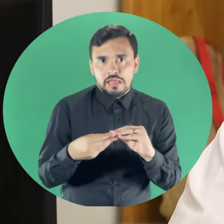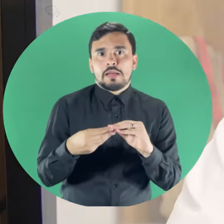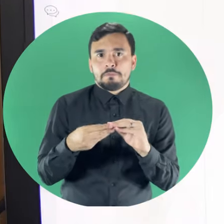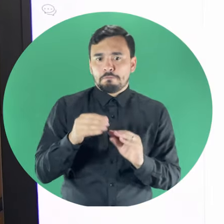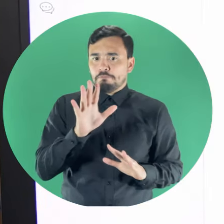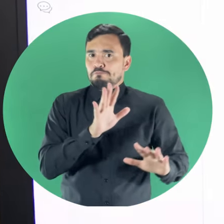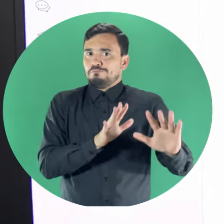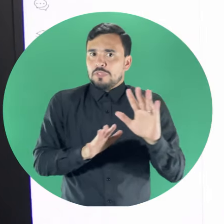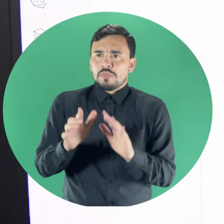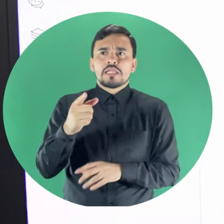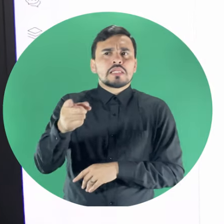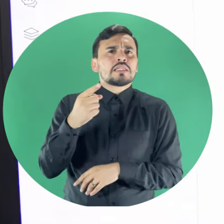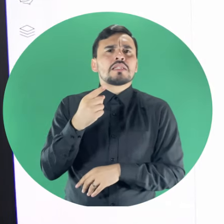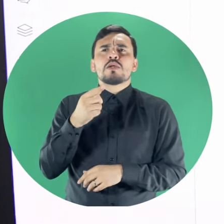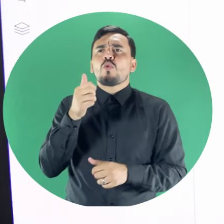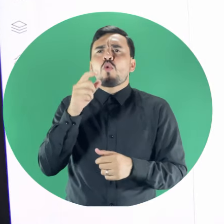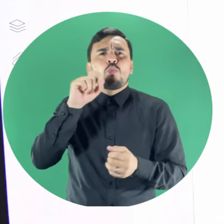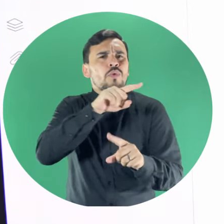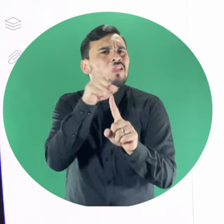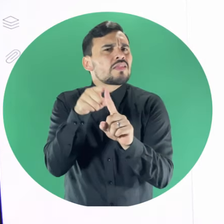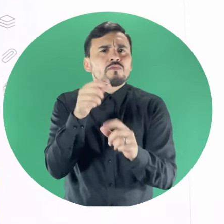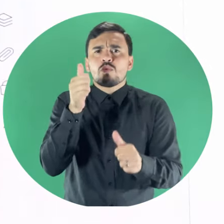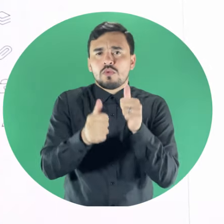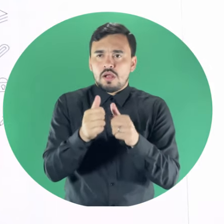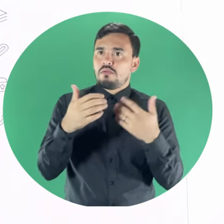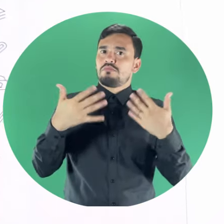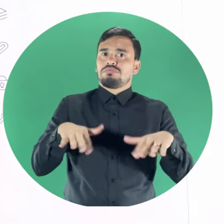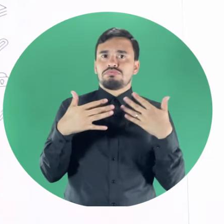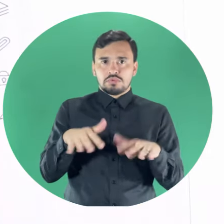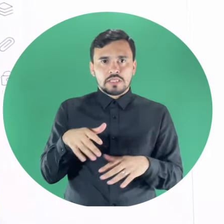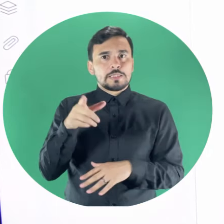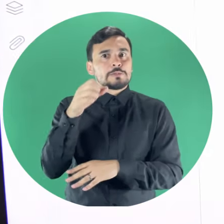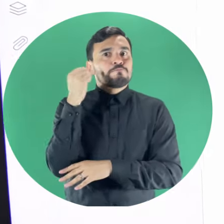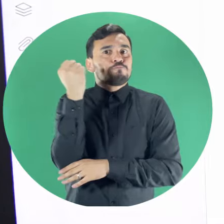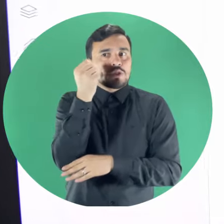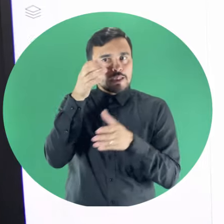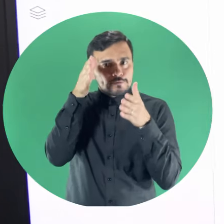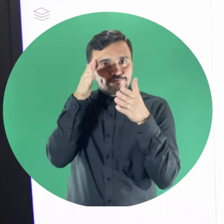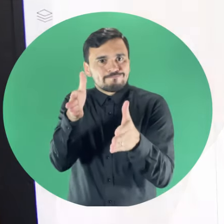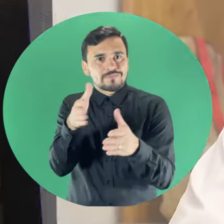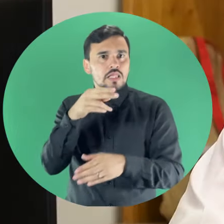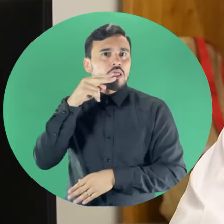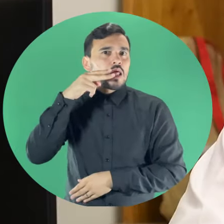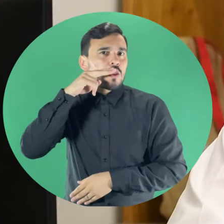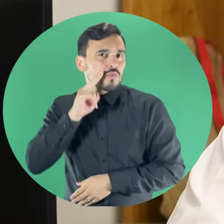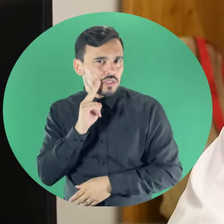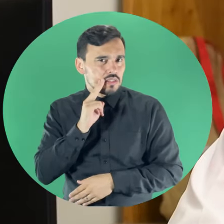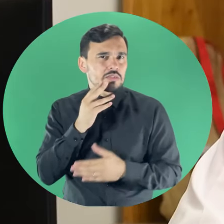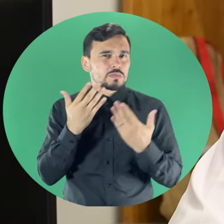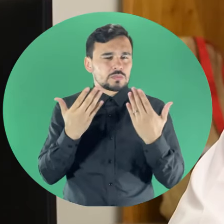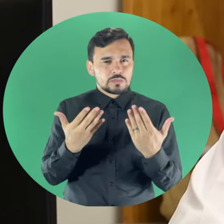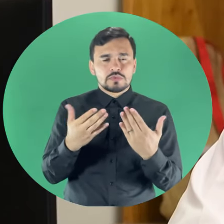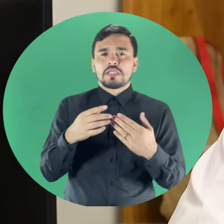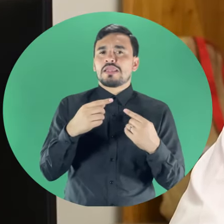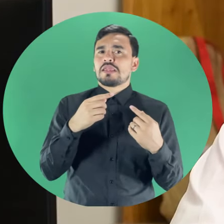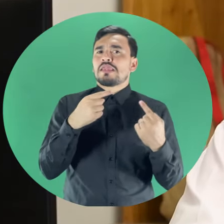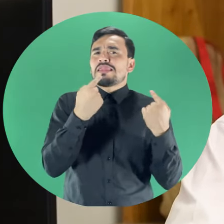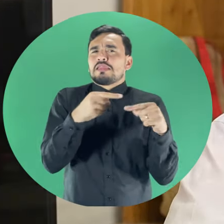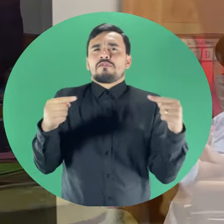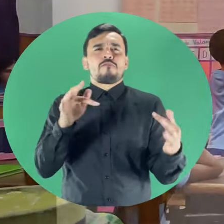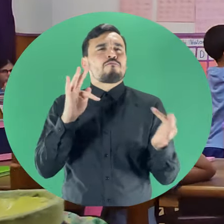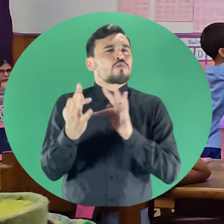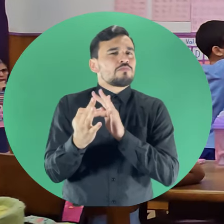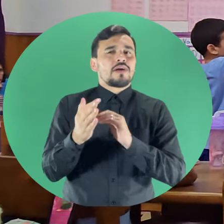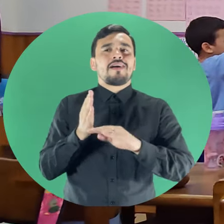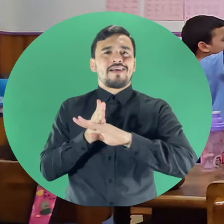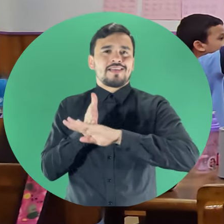con una intencionalidad y con mucha mayor razón, digamos, que tengan distintos tipos de